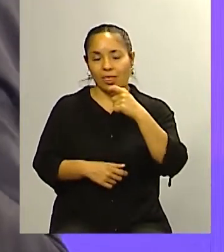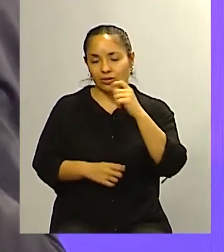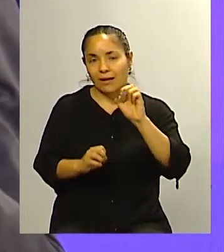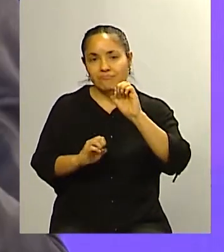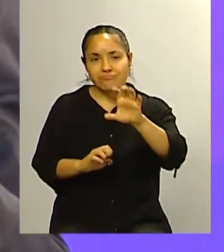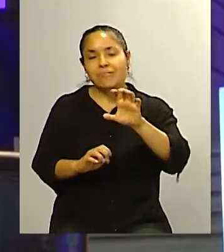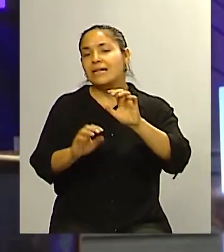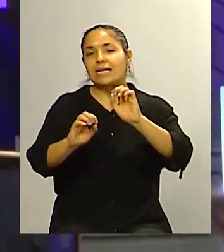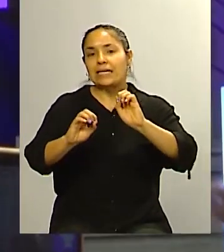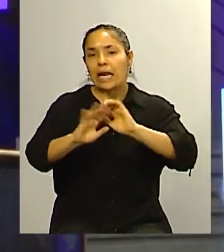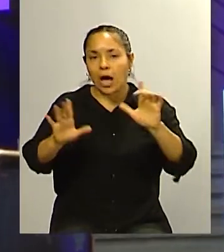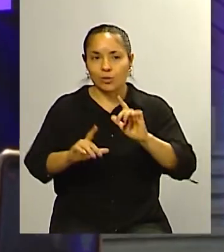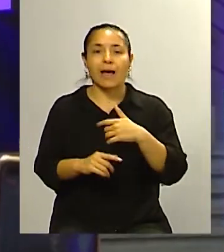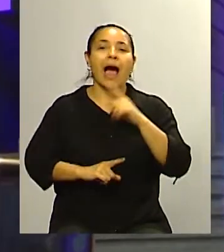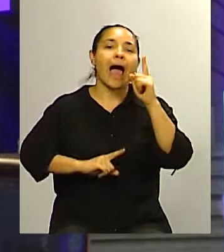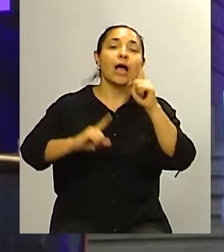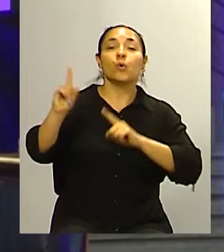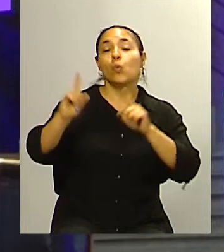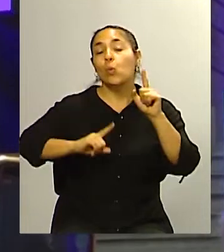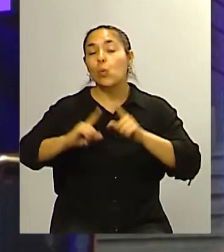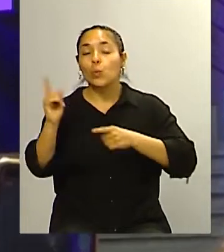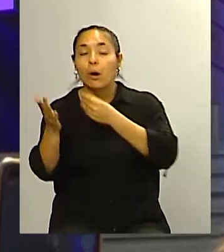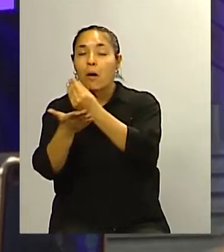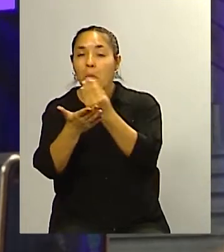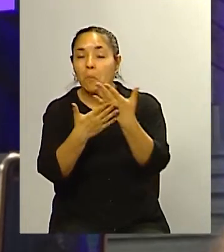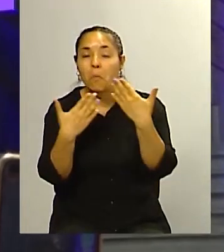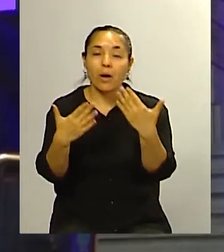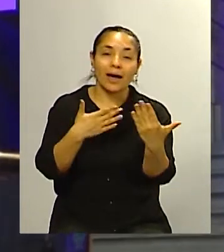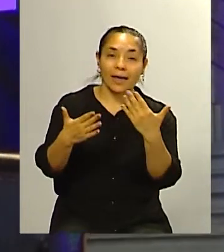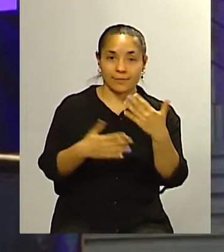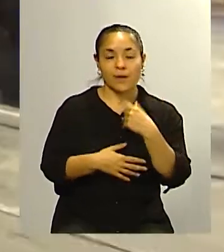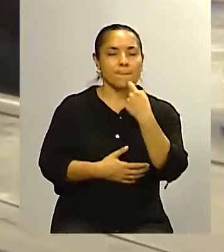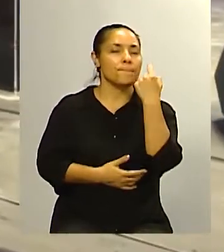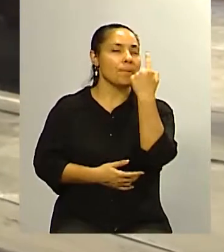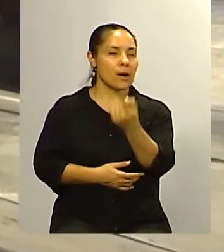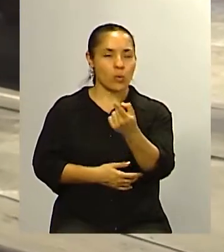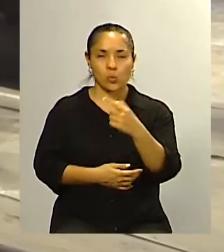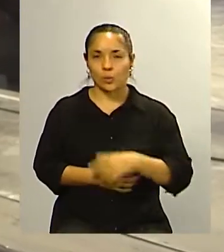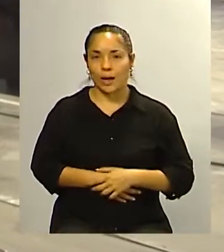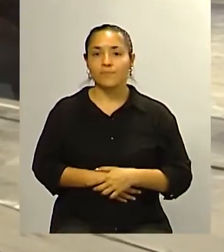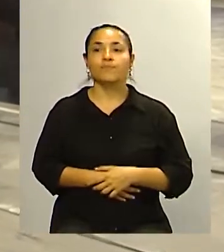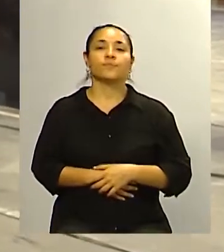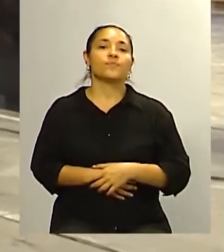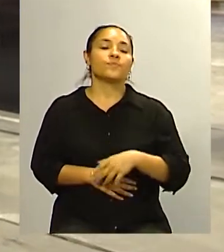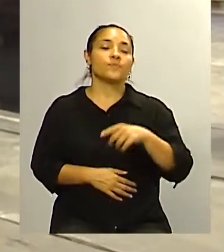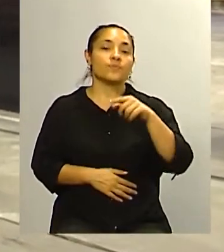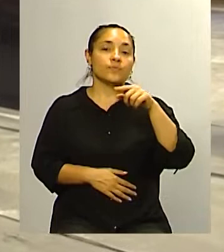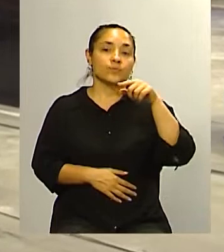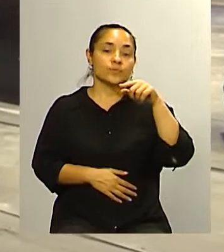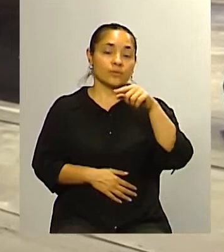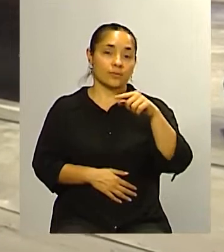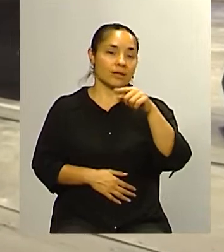se empezaron a esbozar algunos nombres la pregunta que te hacemos en este caso Rubén y teniendo en cuenta que